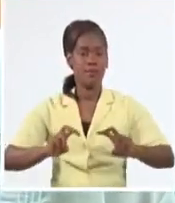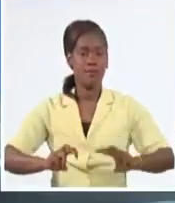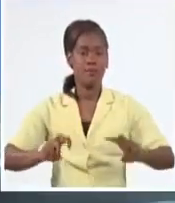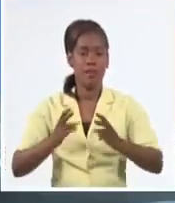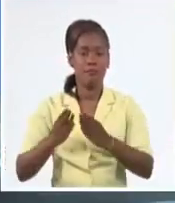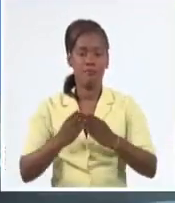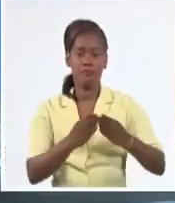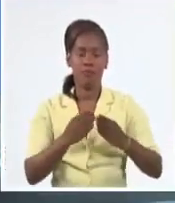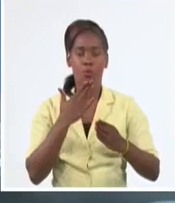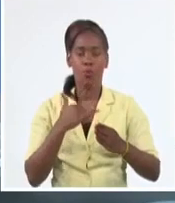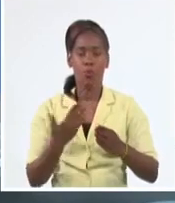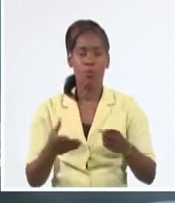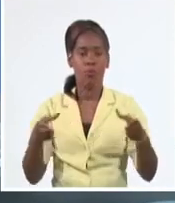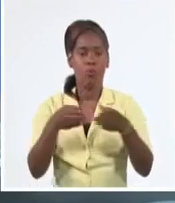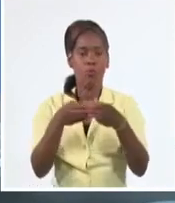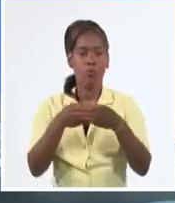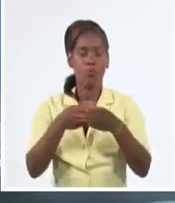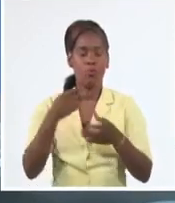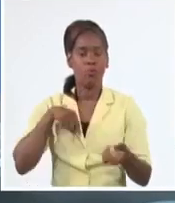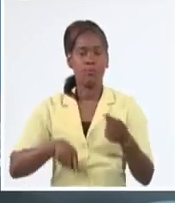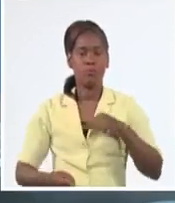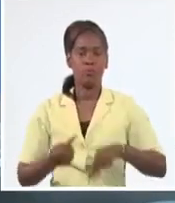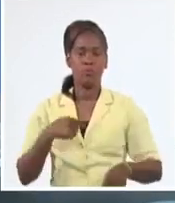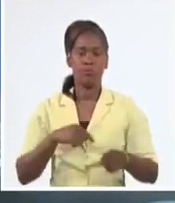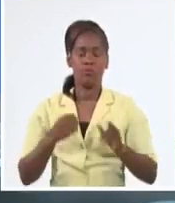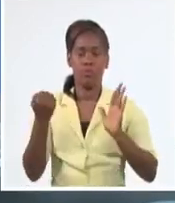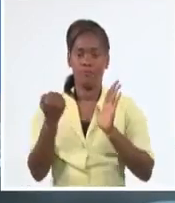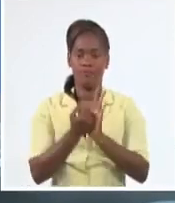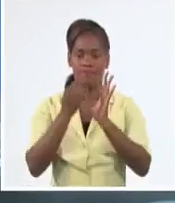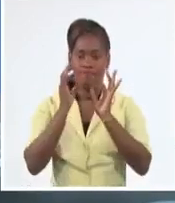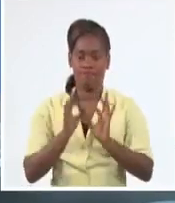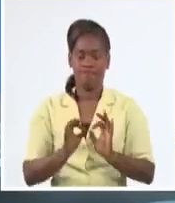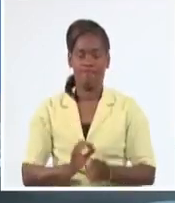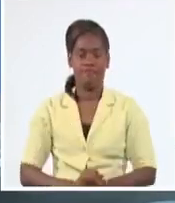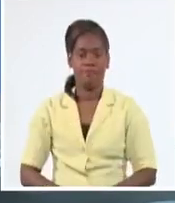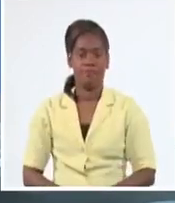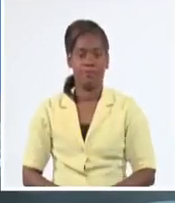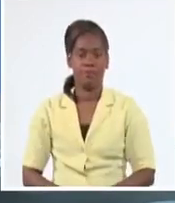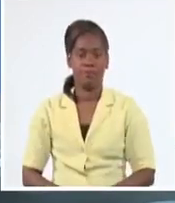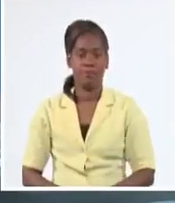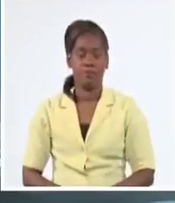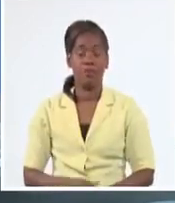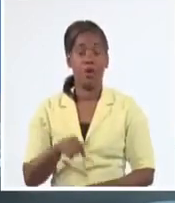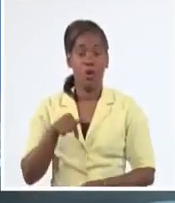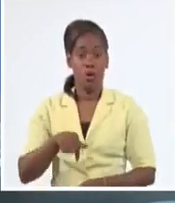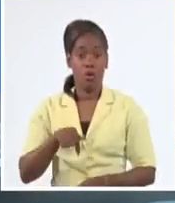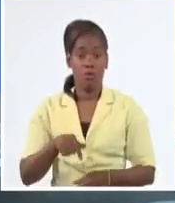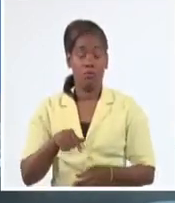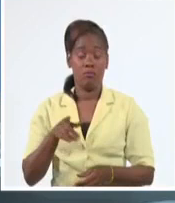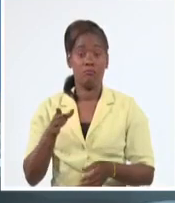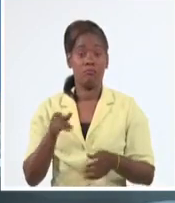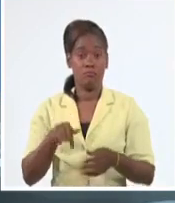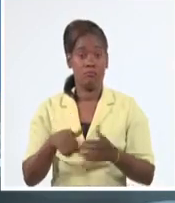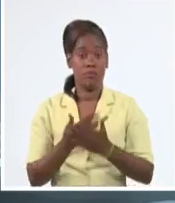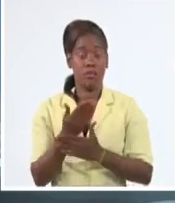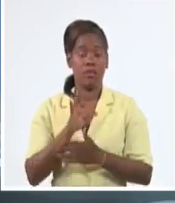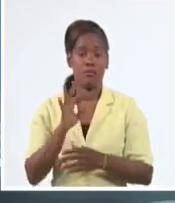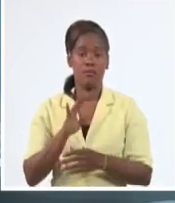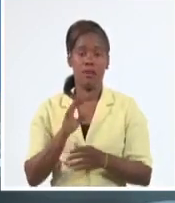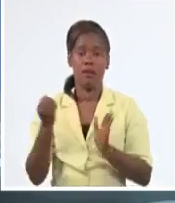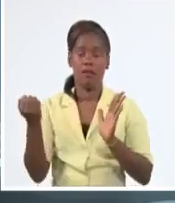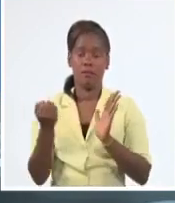convalescientes. En el día de hoy también hemos aprobado una formulación de Soberana 02 y Soberana Plus que no contiene